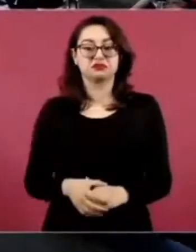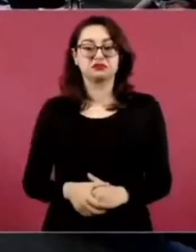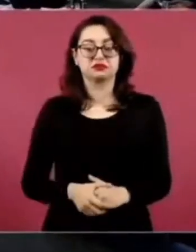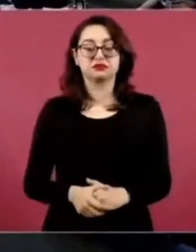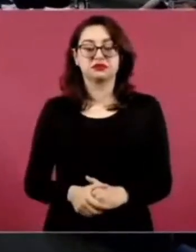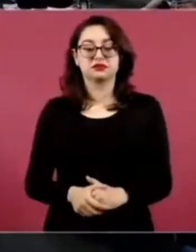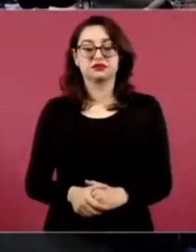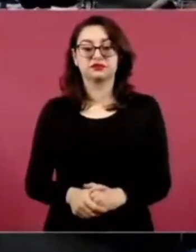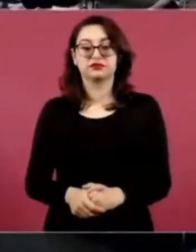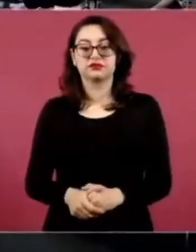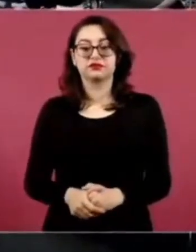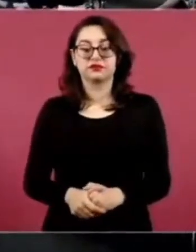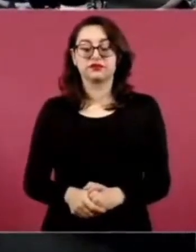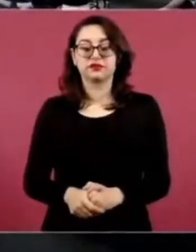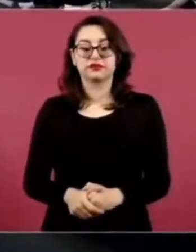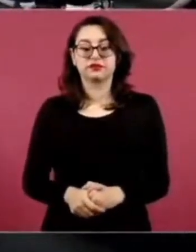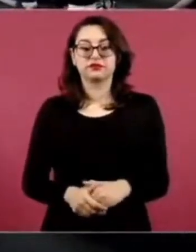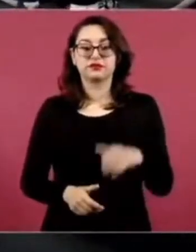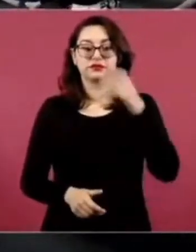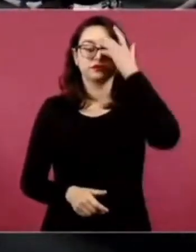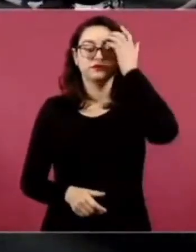traslado del penal de Chiapas. ¿En dónde está? A ver, sí.